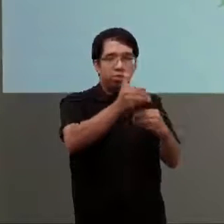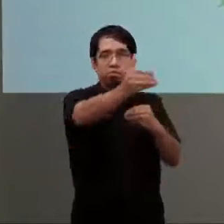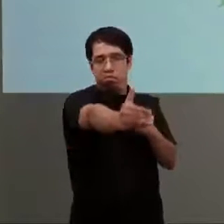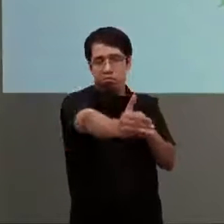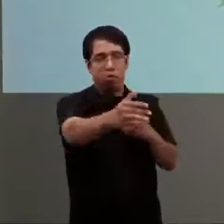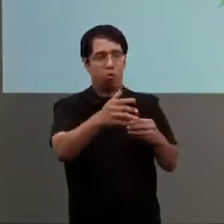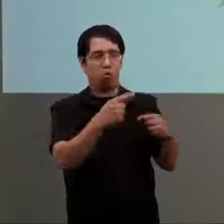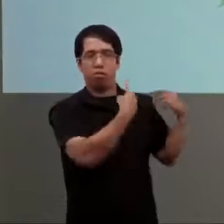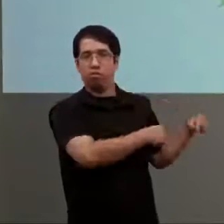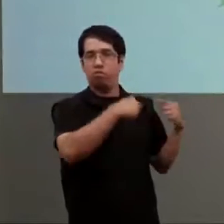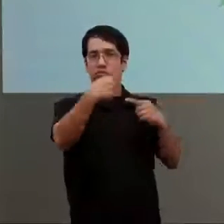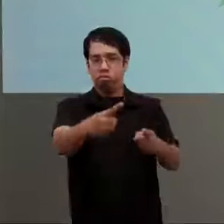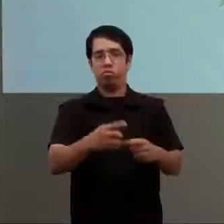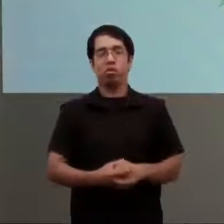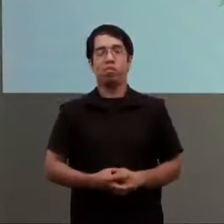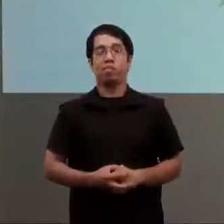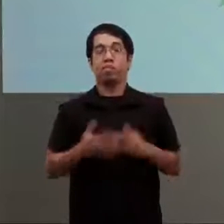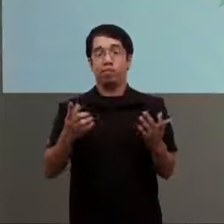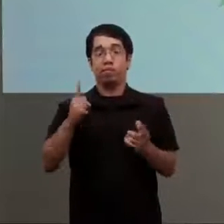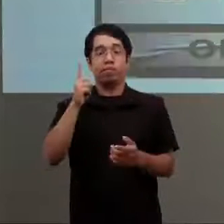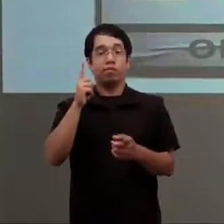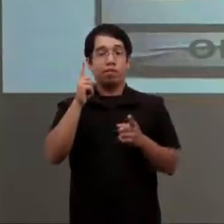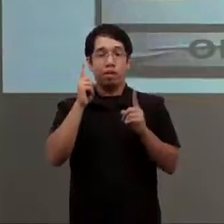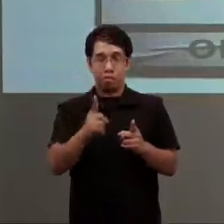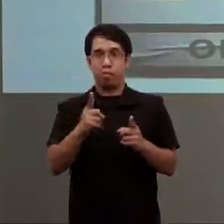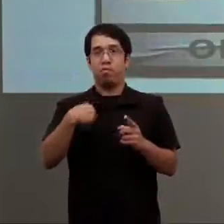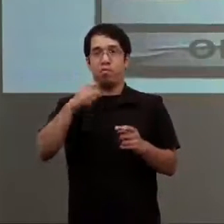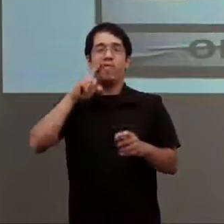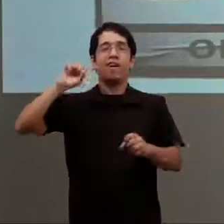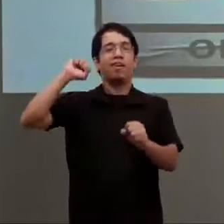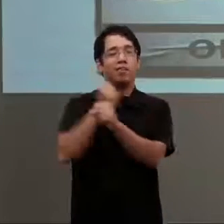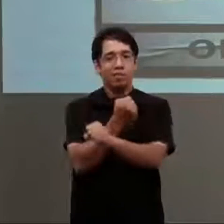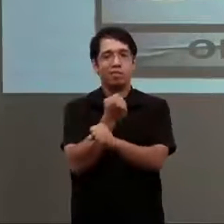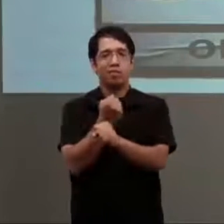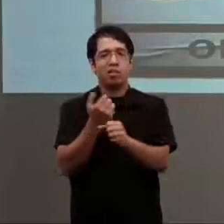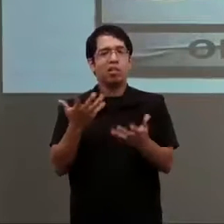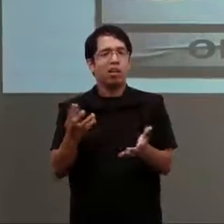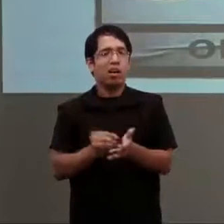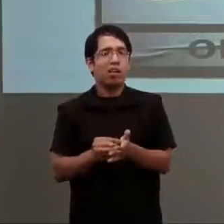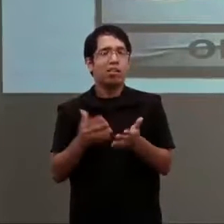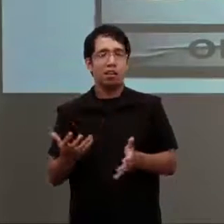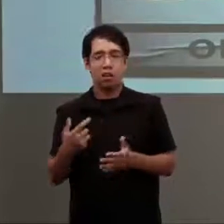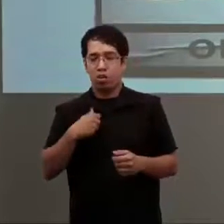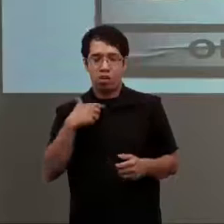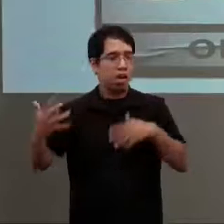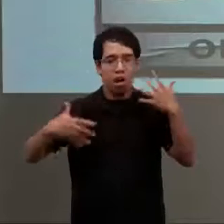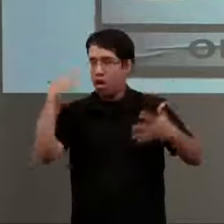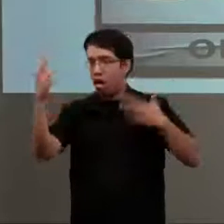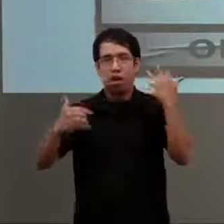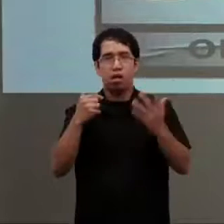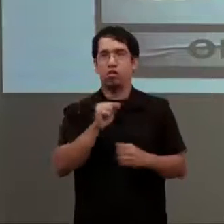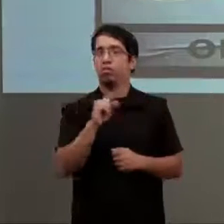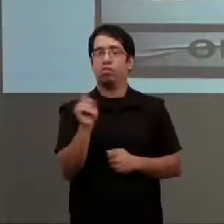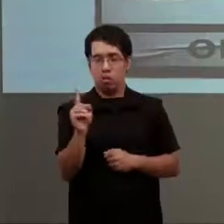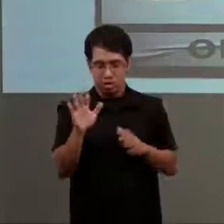a este trabajo en conjunto y finalmente para el éxito lo que hicimos fue eso no desesperarnos